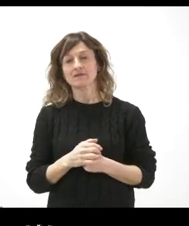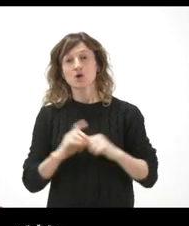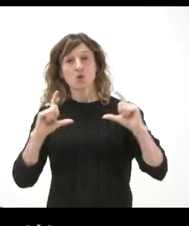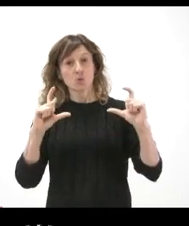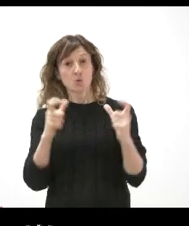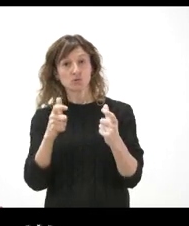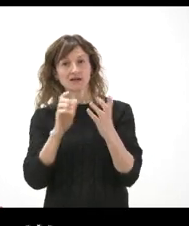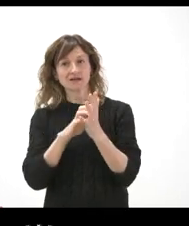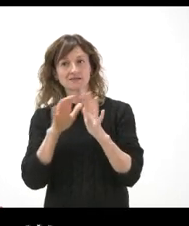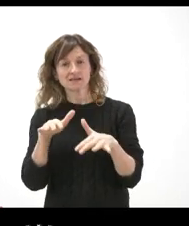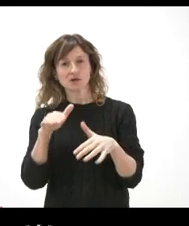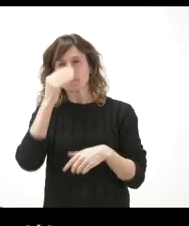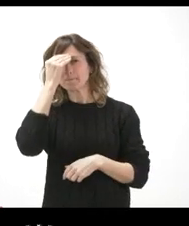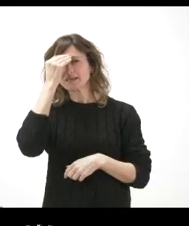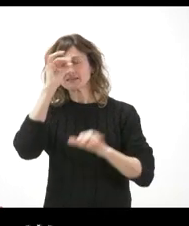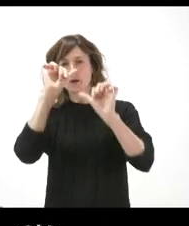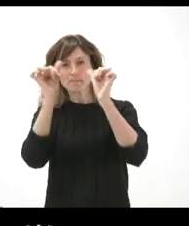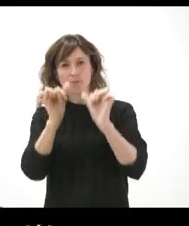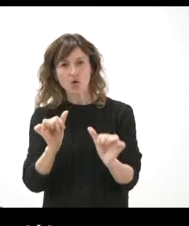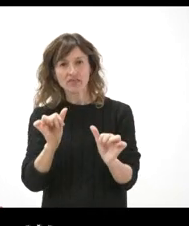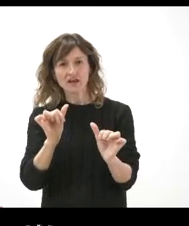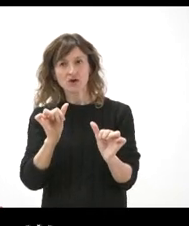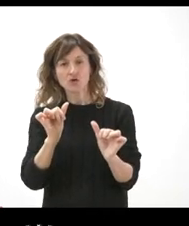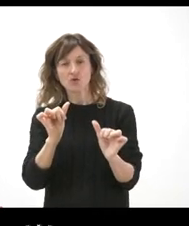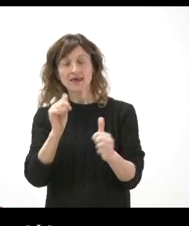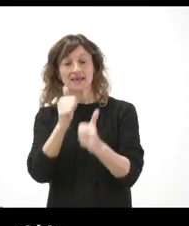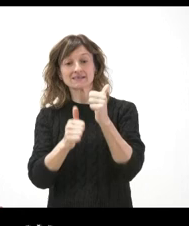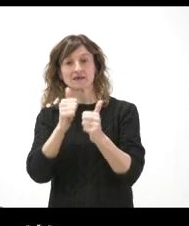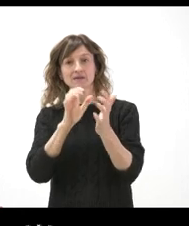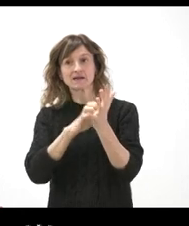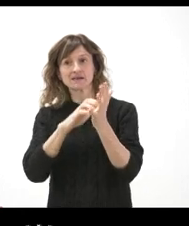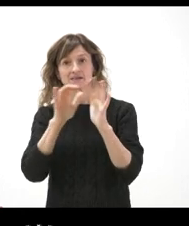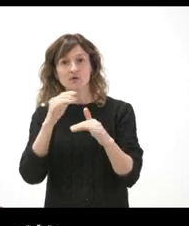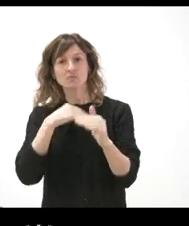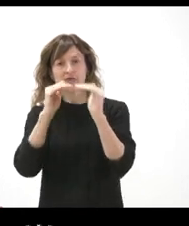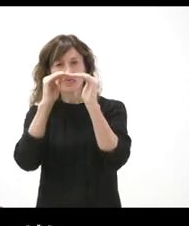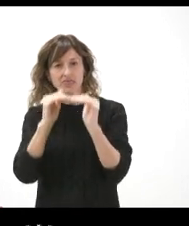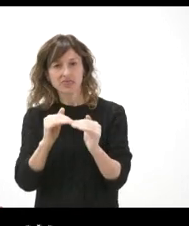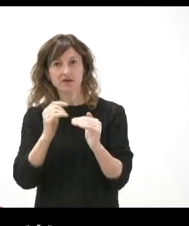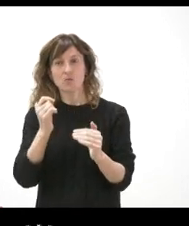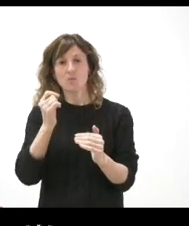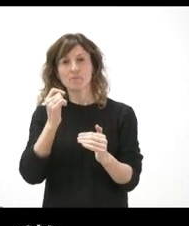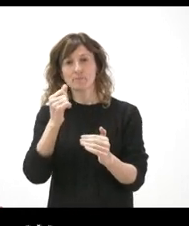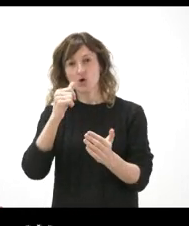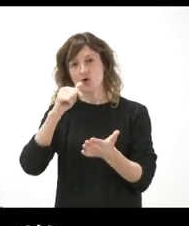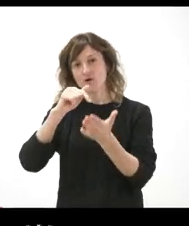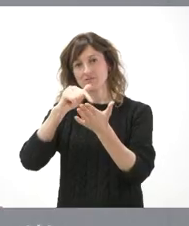percibe que con este modelo que se intenta aplicar el examen en Castilla y León puede ser un poco menos exigente que el que hay ahora.